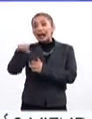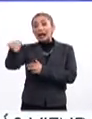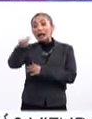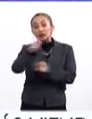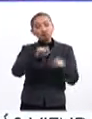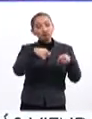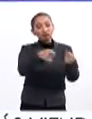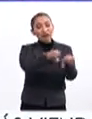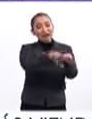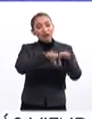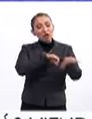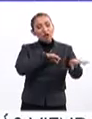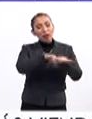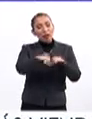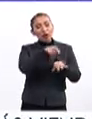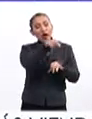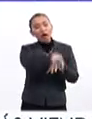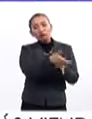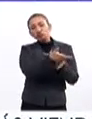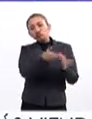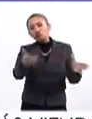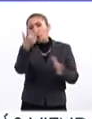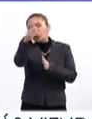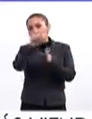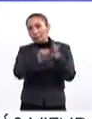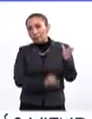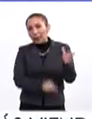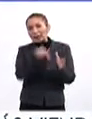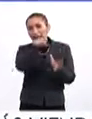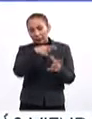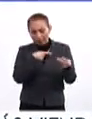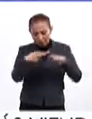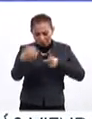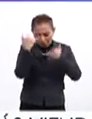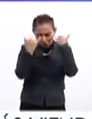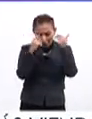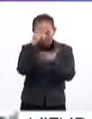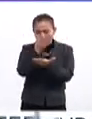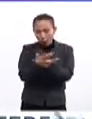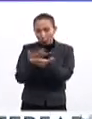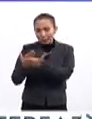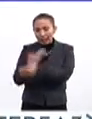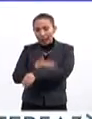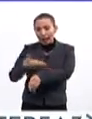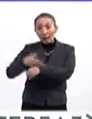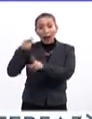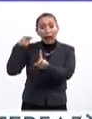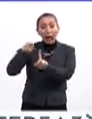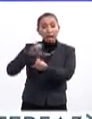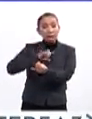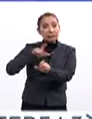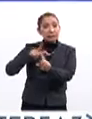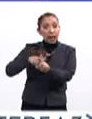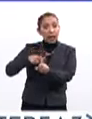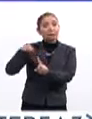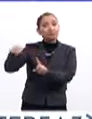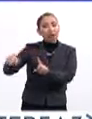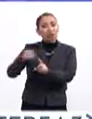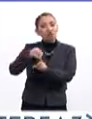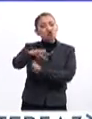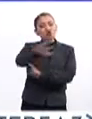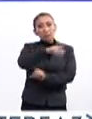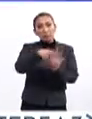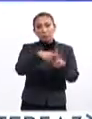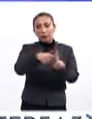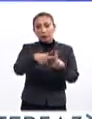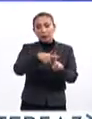son asignados a un equipo de trabajo con el que durante ocho meses deberán desarrollar propuestas de solución para un reto específico que impacte